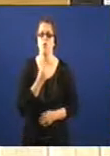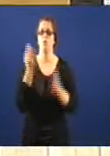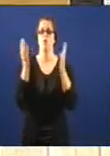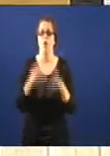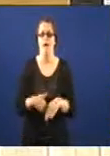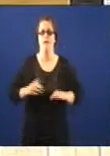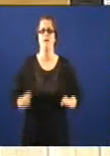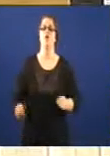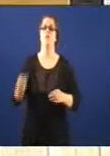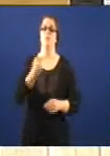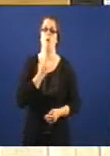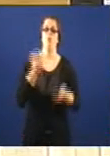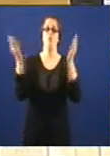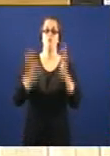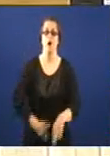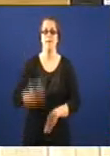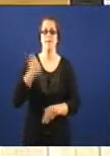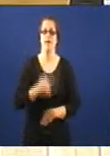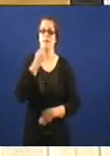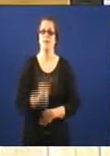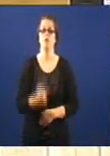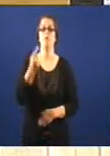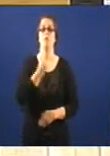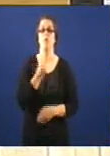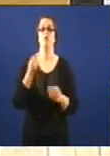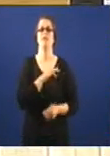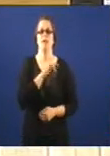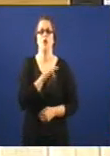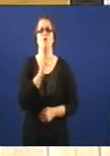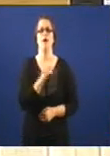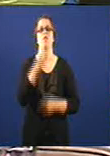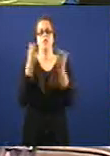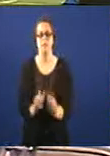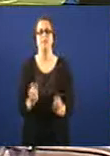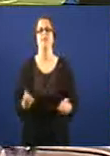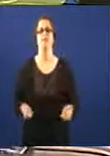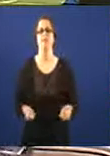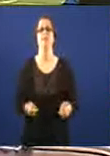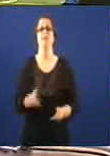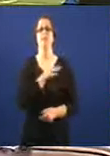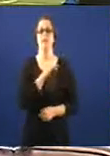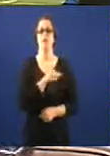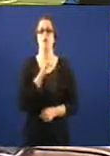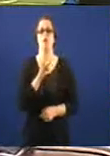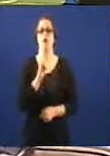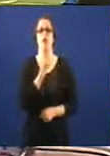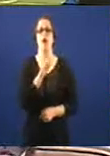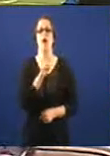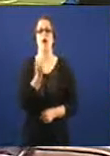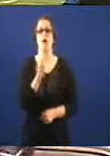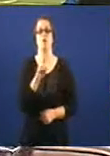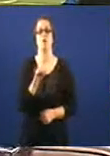non ten a palabra sino señor Fajardo sente señor Fajardo